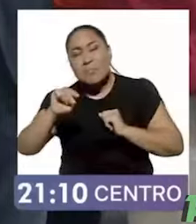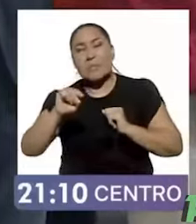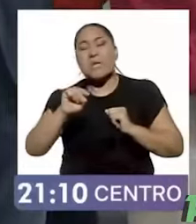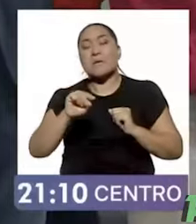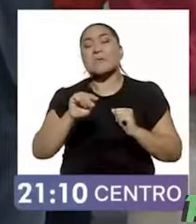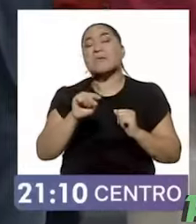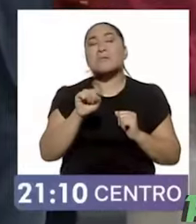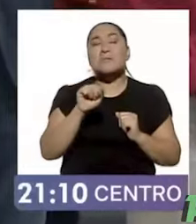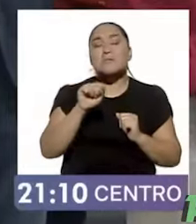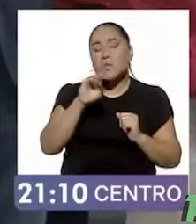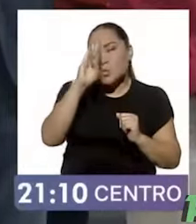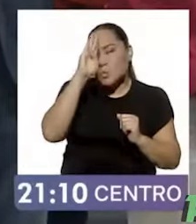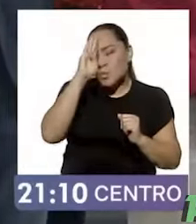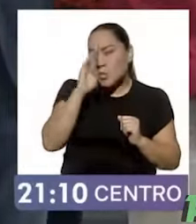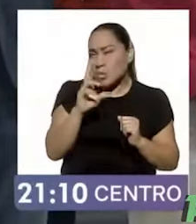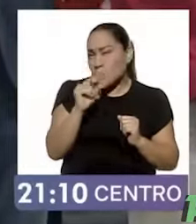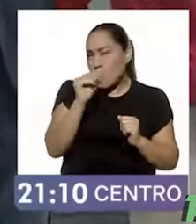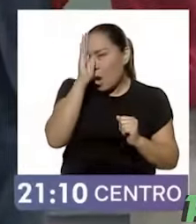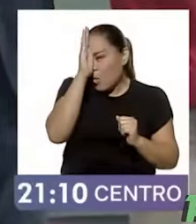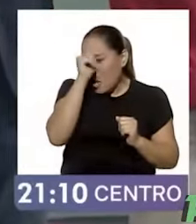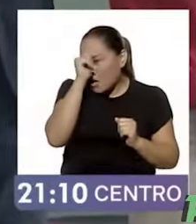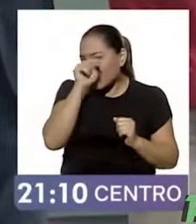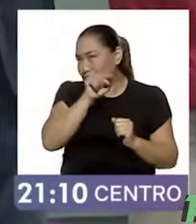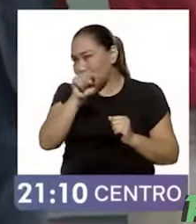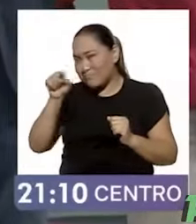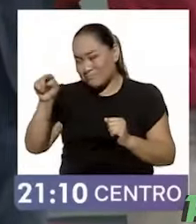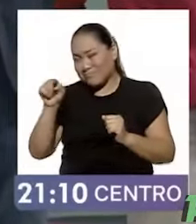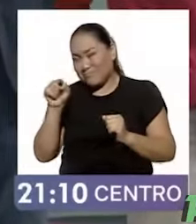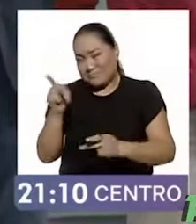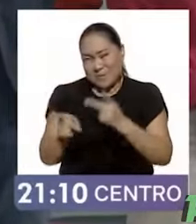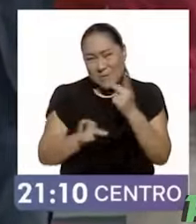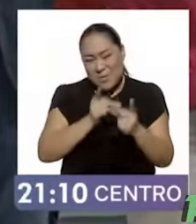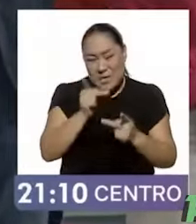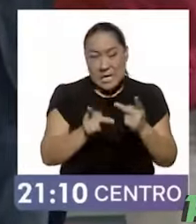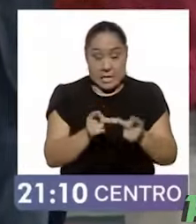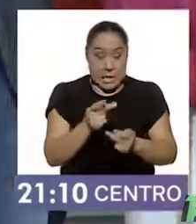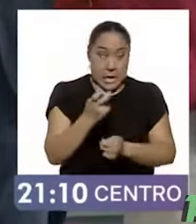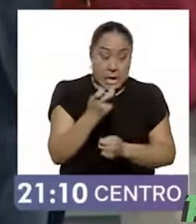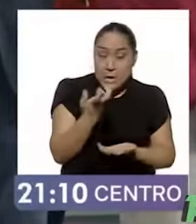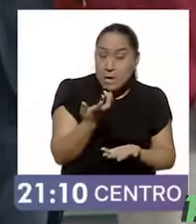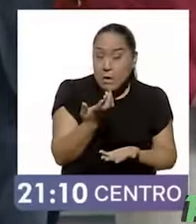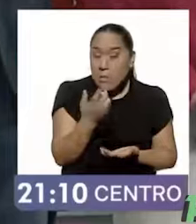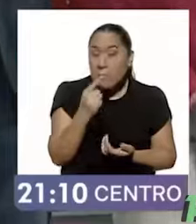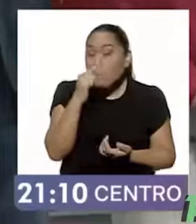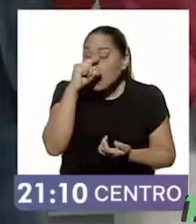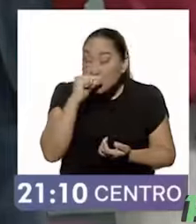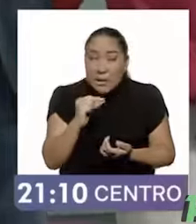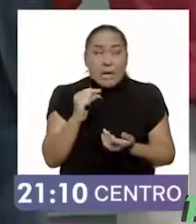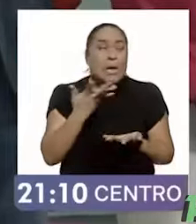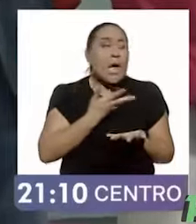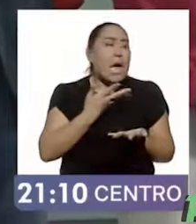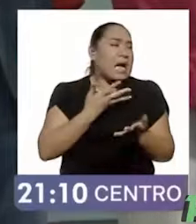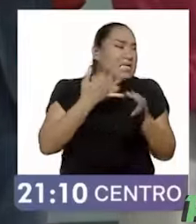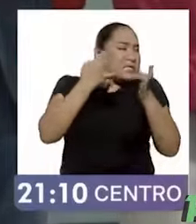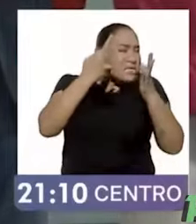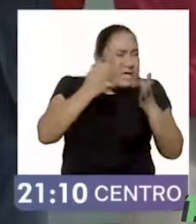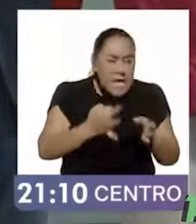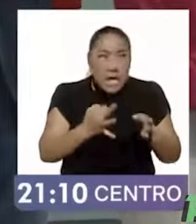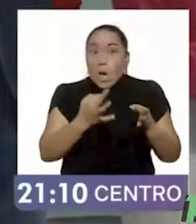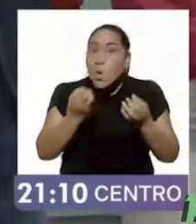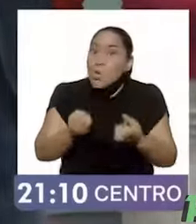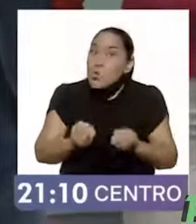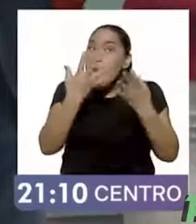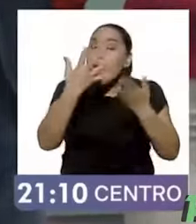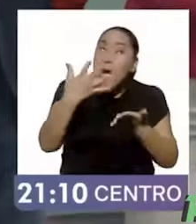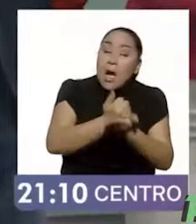de rechazo por parte de los encuestados, lo que impide tener una certeza estadística sobre